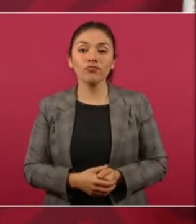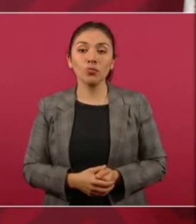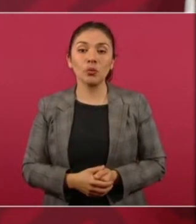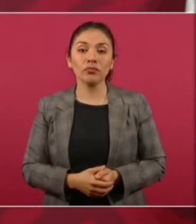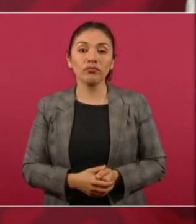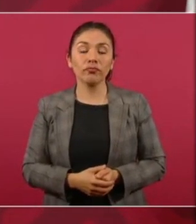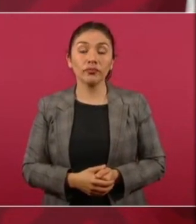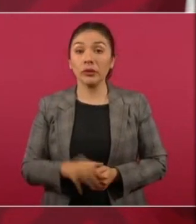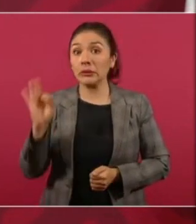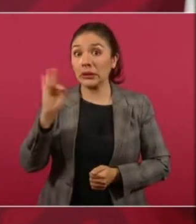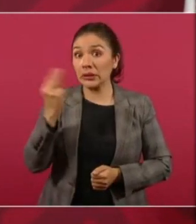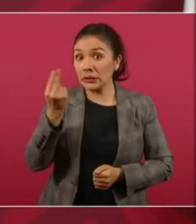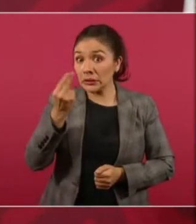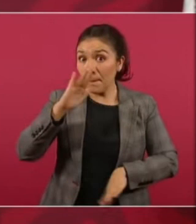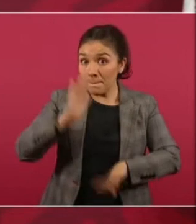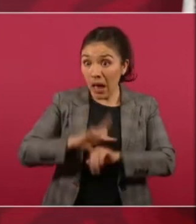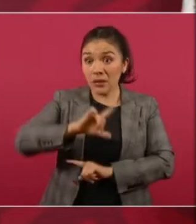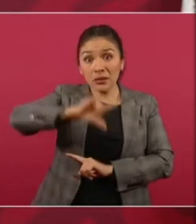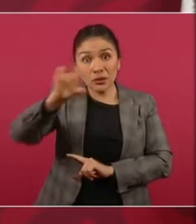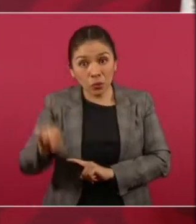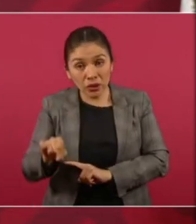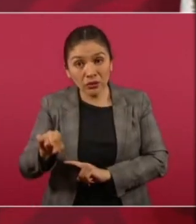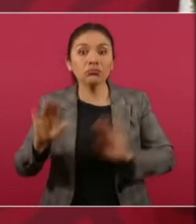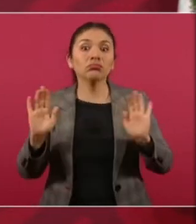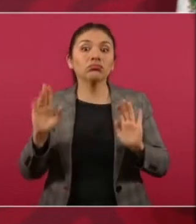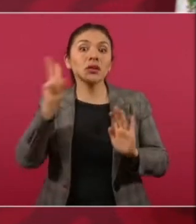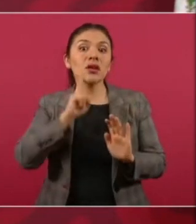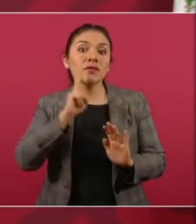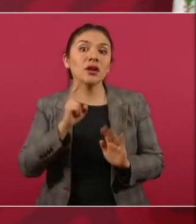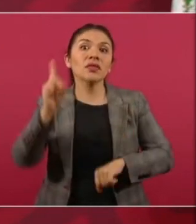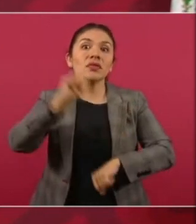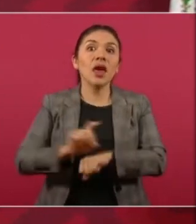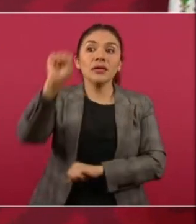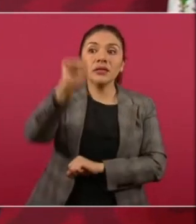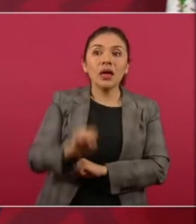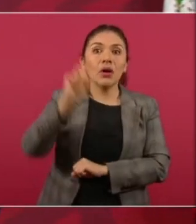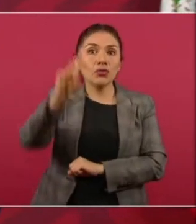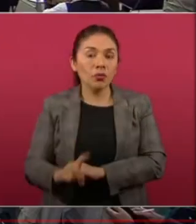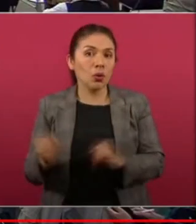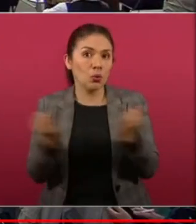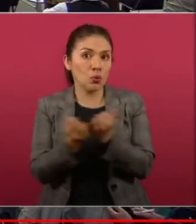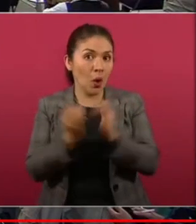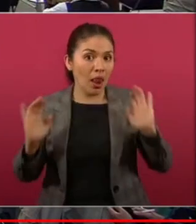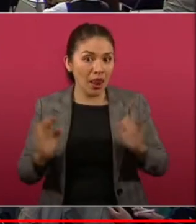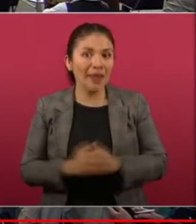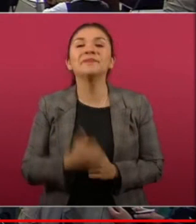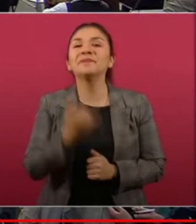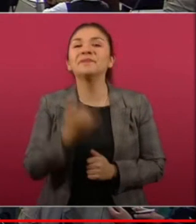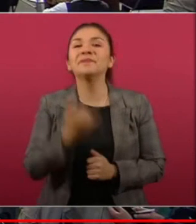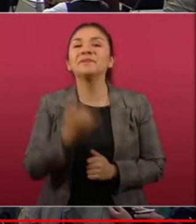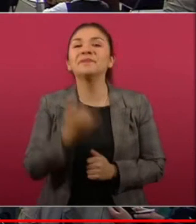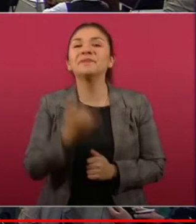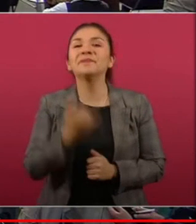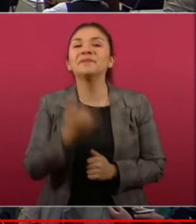necesario, más adelante, pues vamos a tenerlas que hacer el sábado y el domingo también. Presidente, pero... adiós, adiós.